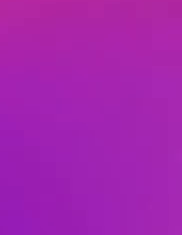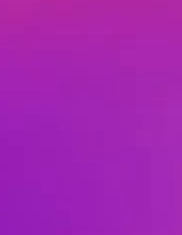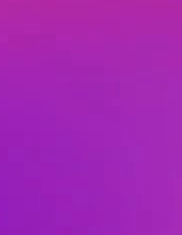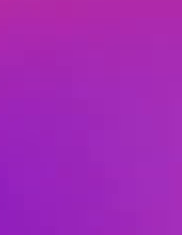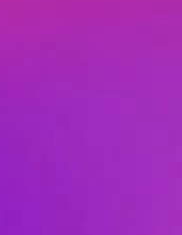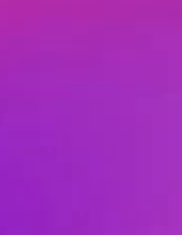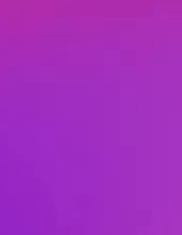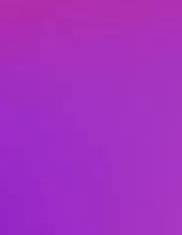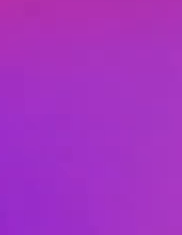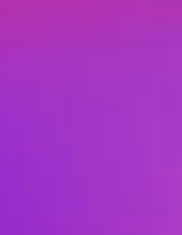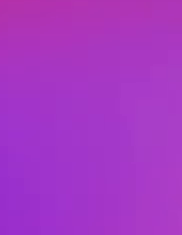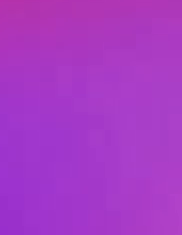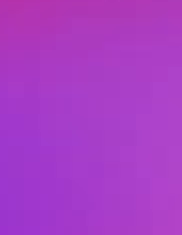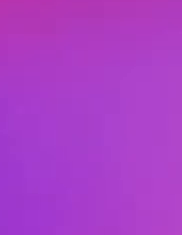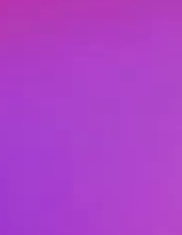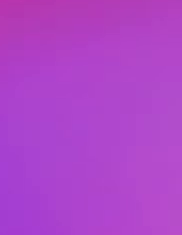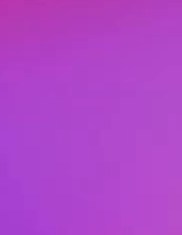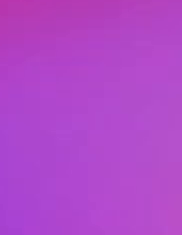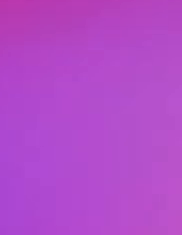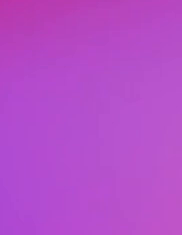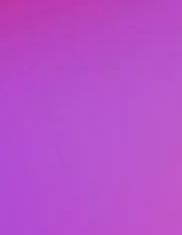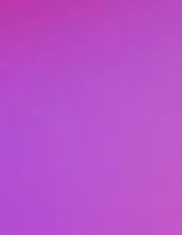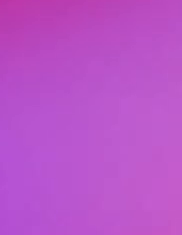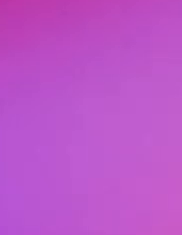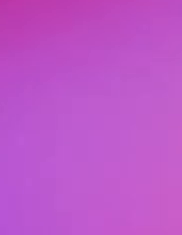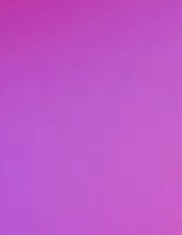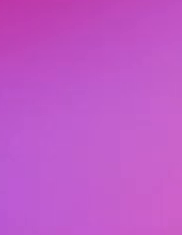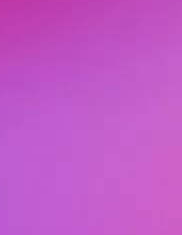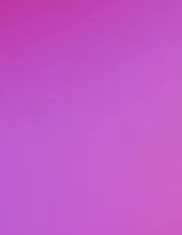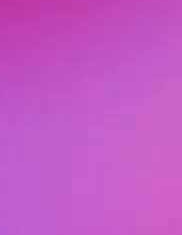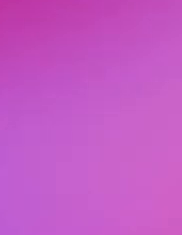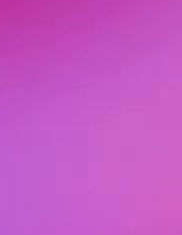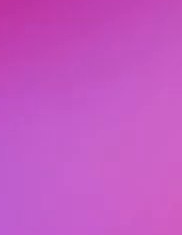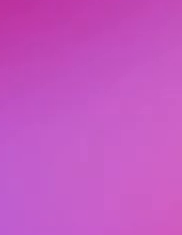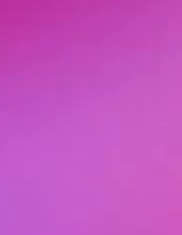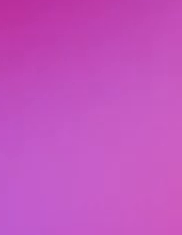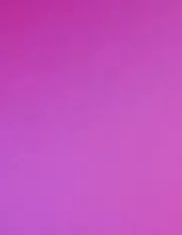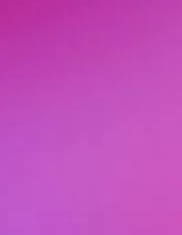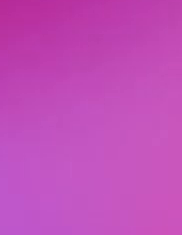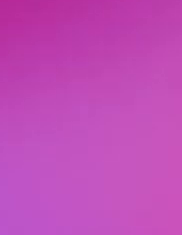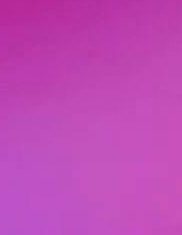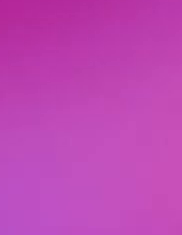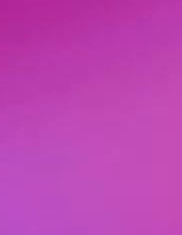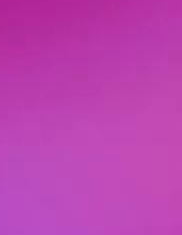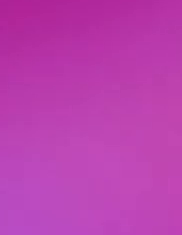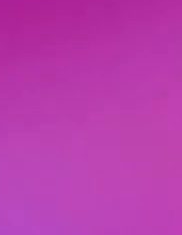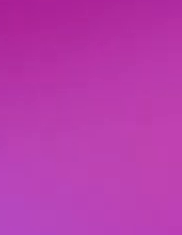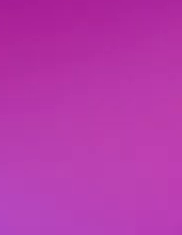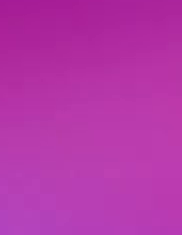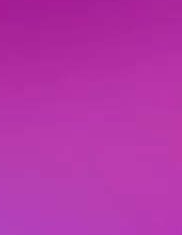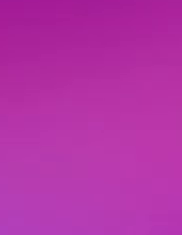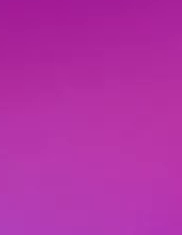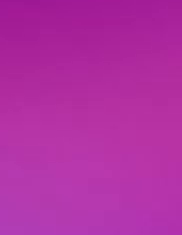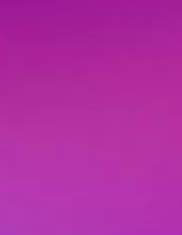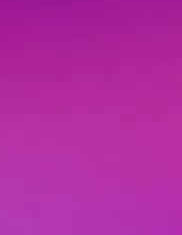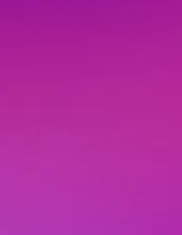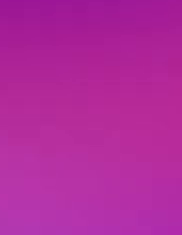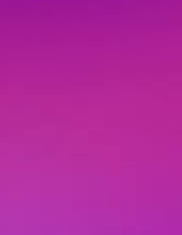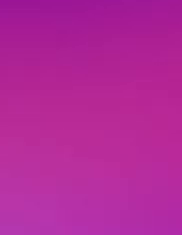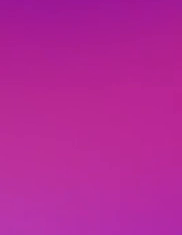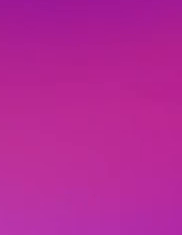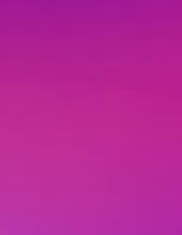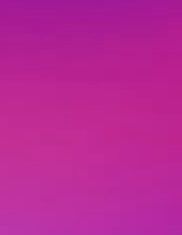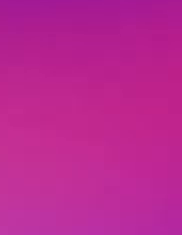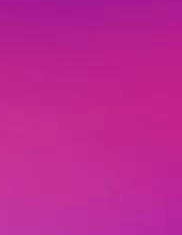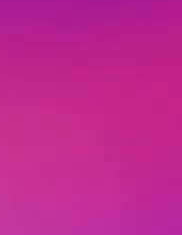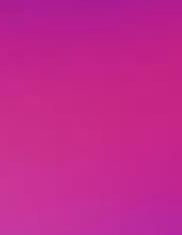Si tienes dudas o necesitas ayuda, llama al Centro de Apoyo Pedagógico a Distancia. El número de teléfono para secundaria es el